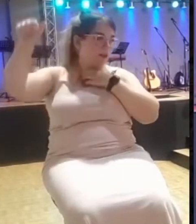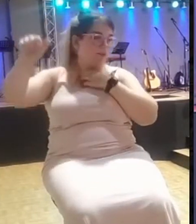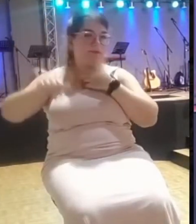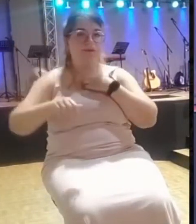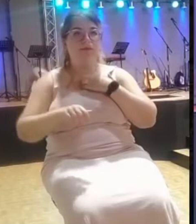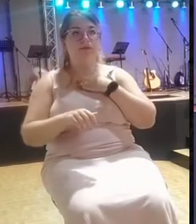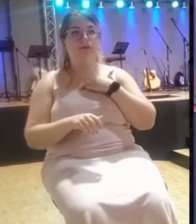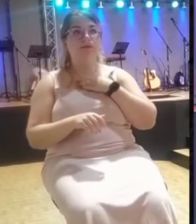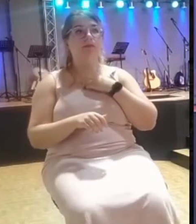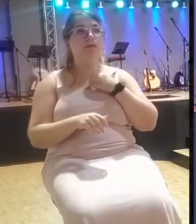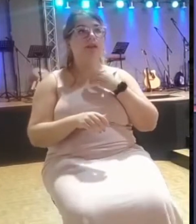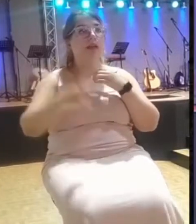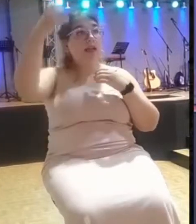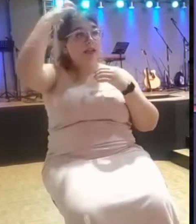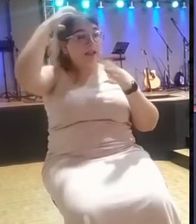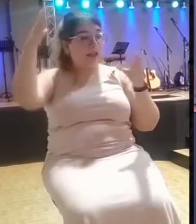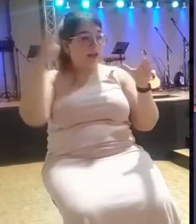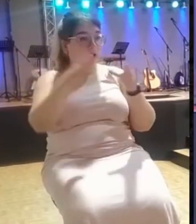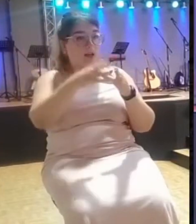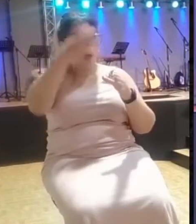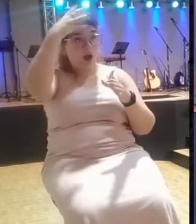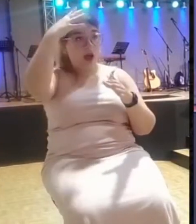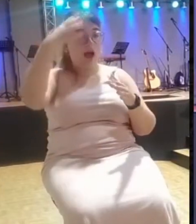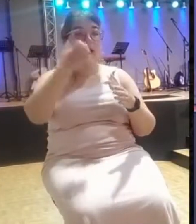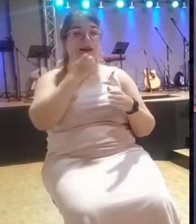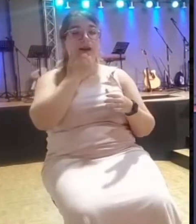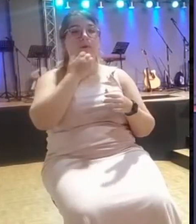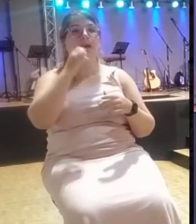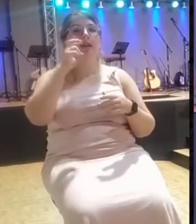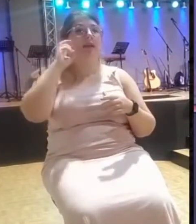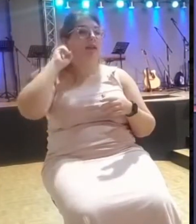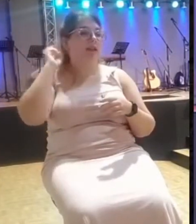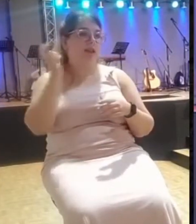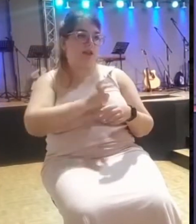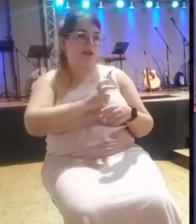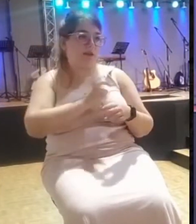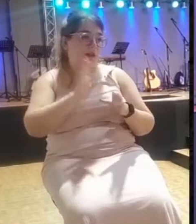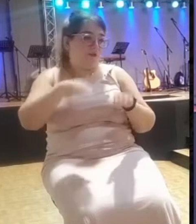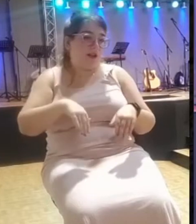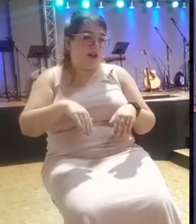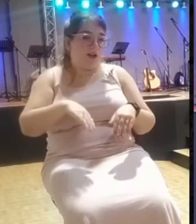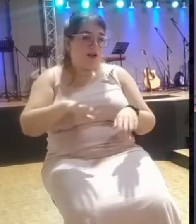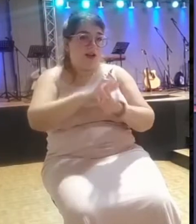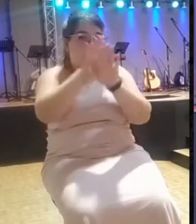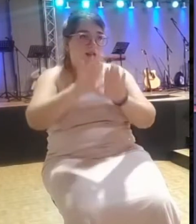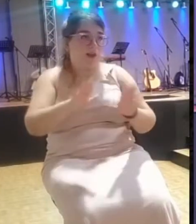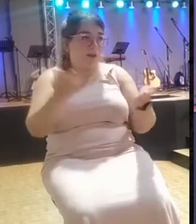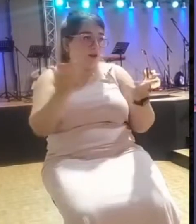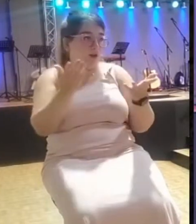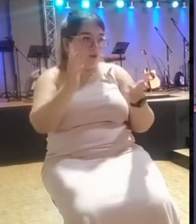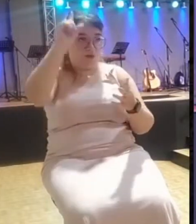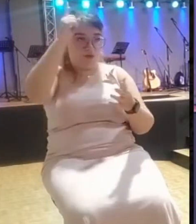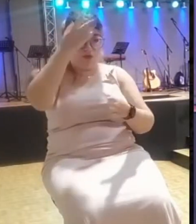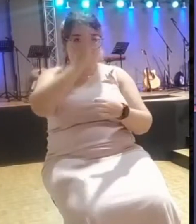Acat y Jezabel, claro, acabaron, pues, como no podía ser de otra manera, un juicio de Dios,